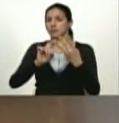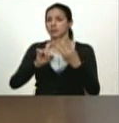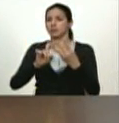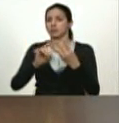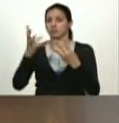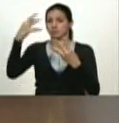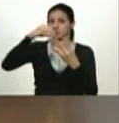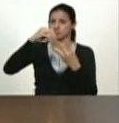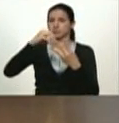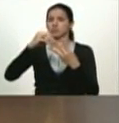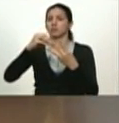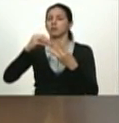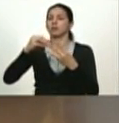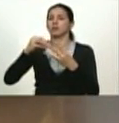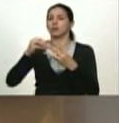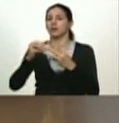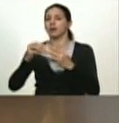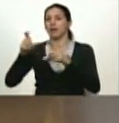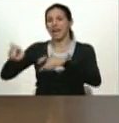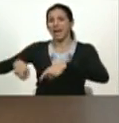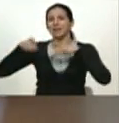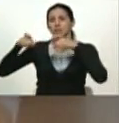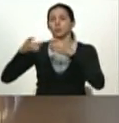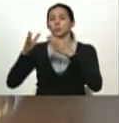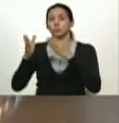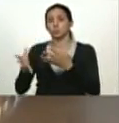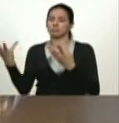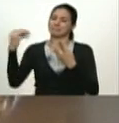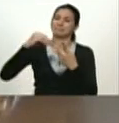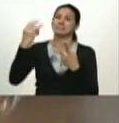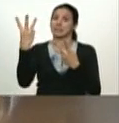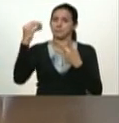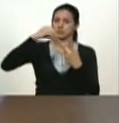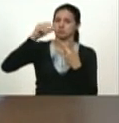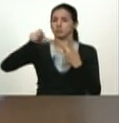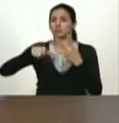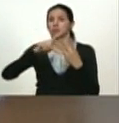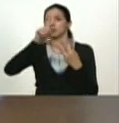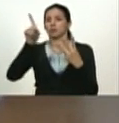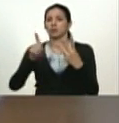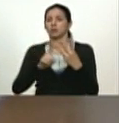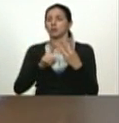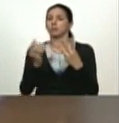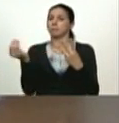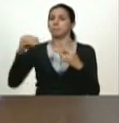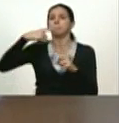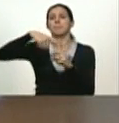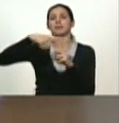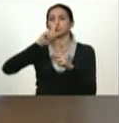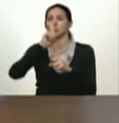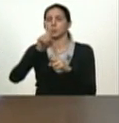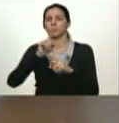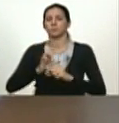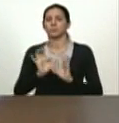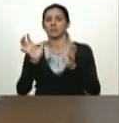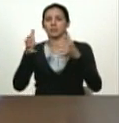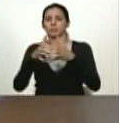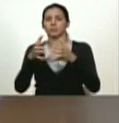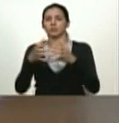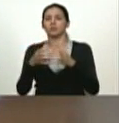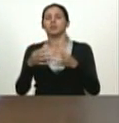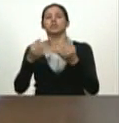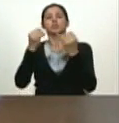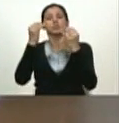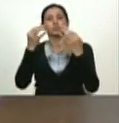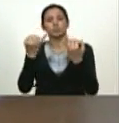agricultura urbana con tres cuartos bate y también estoy incorporando un cuarto cuarto bate para el equipo de soberanía y seguridad